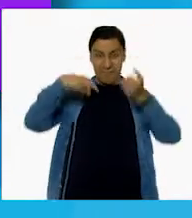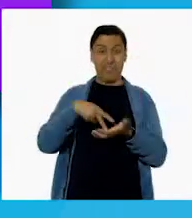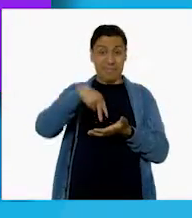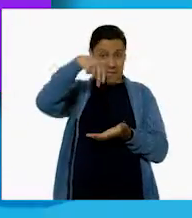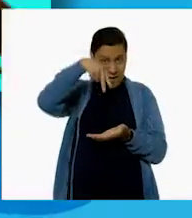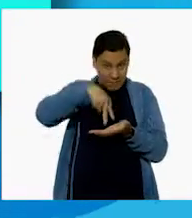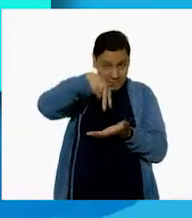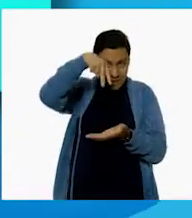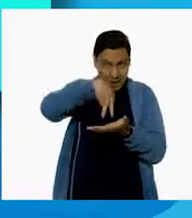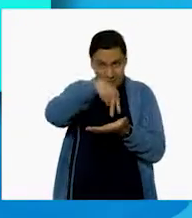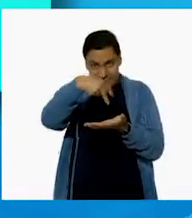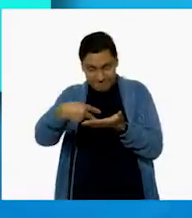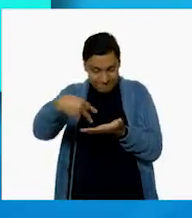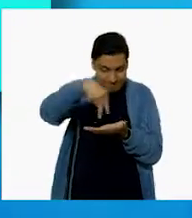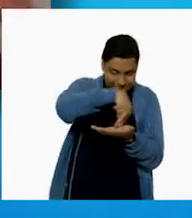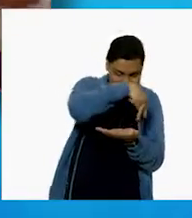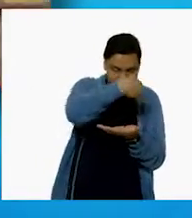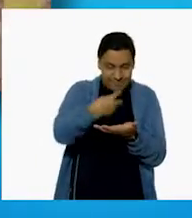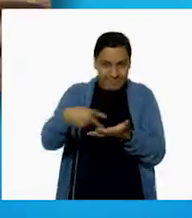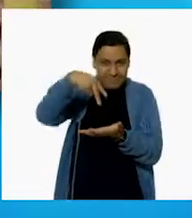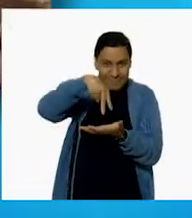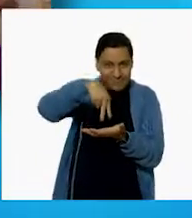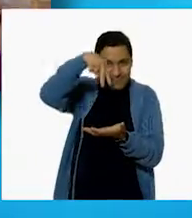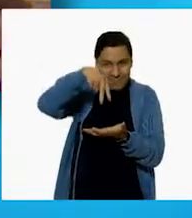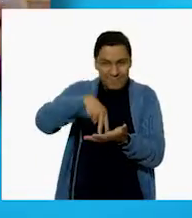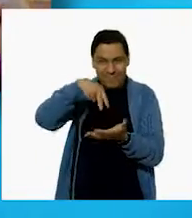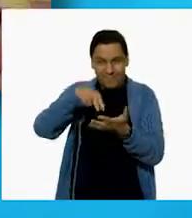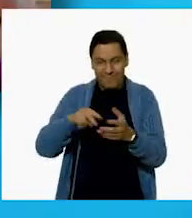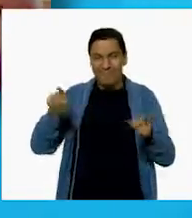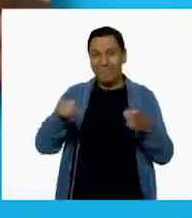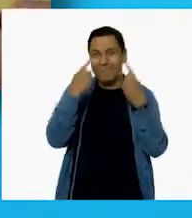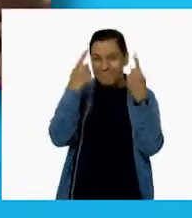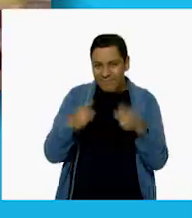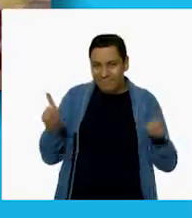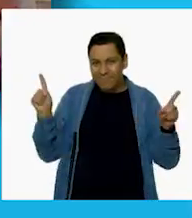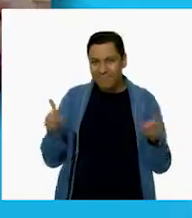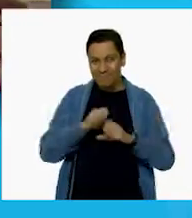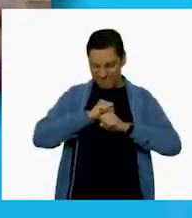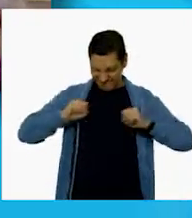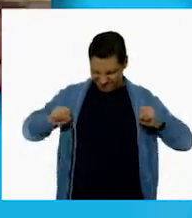Saltar y ejercitarse.